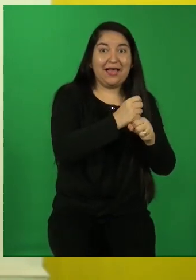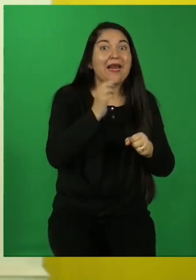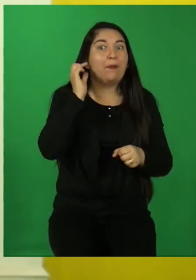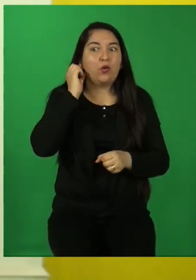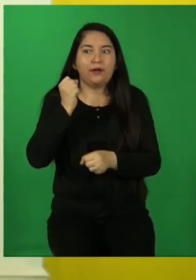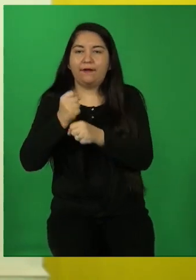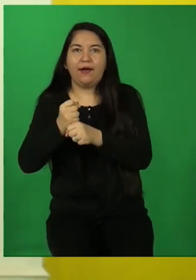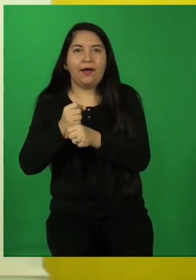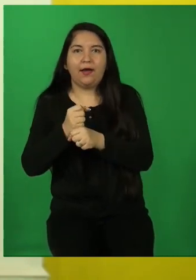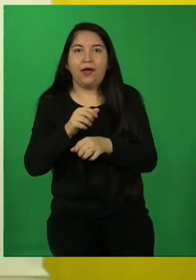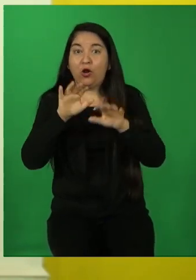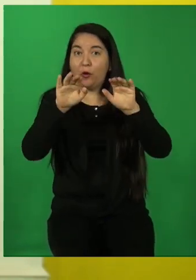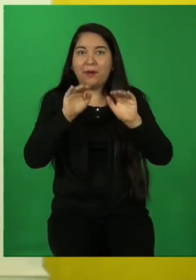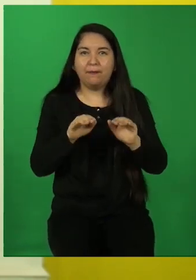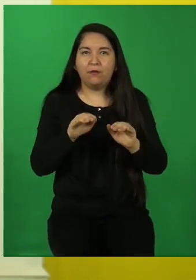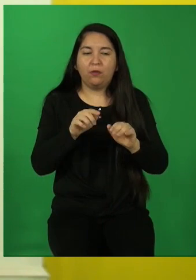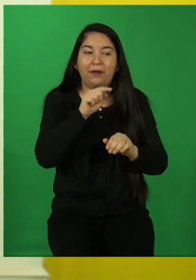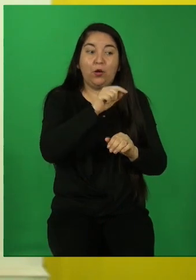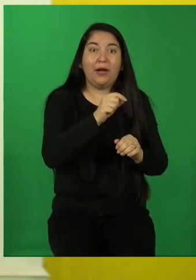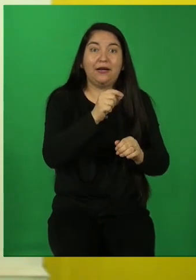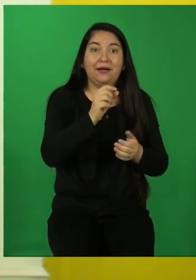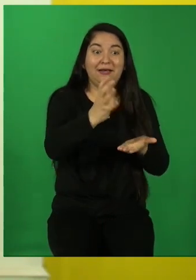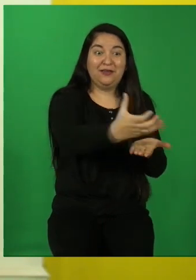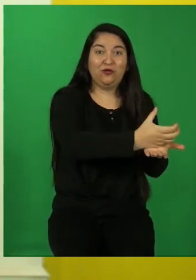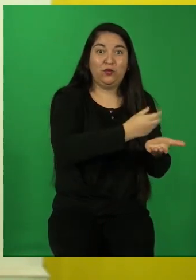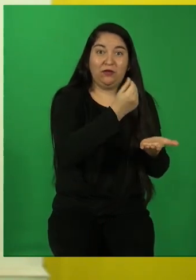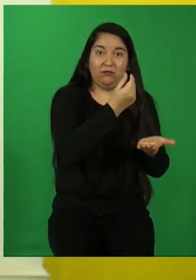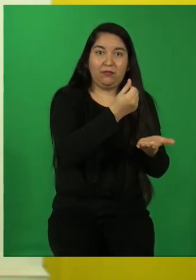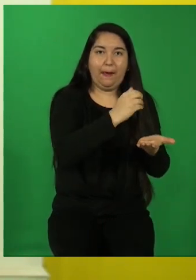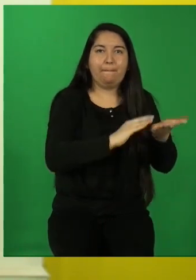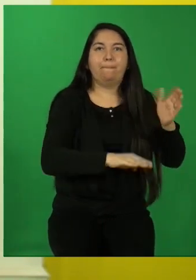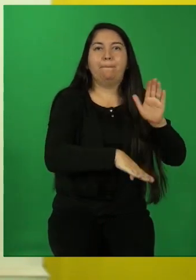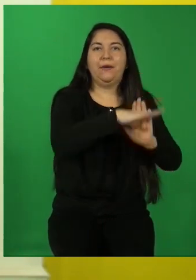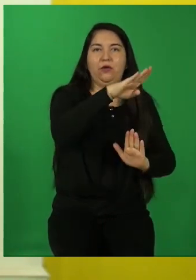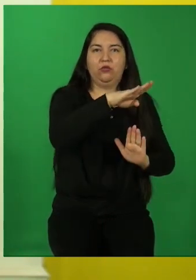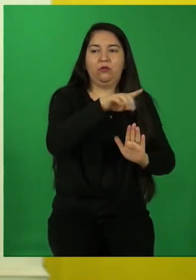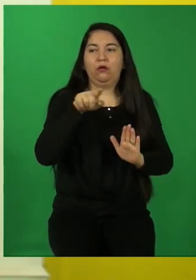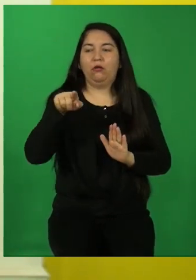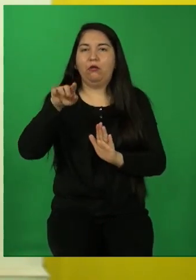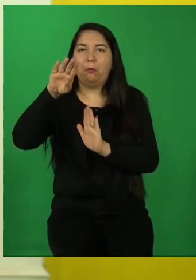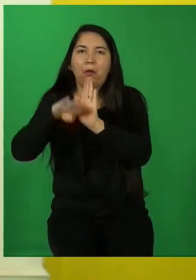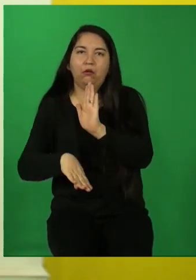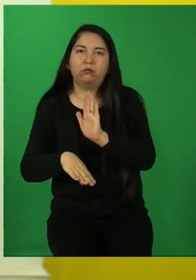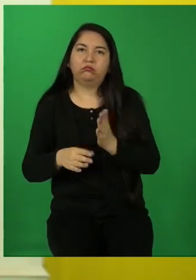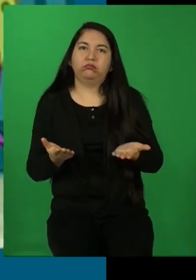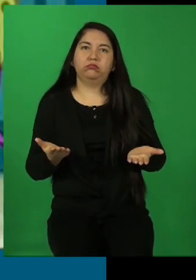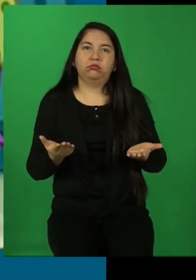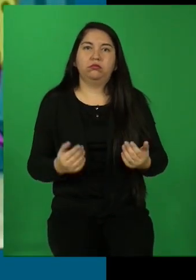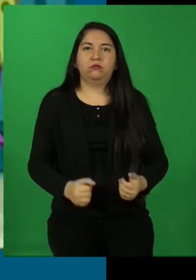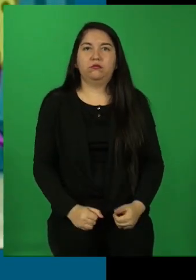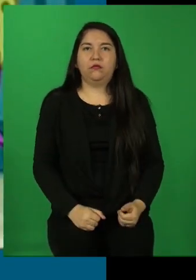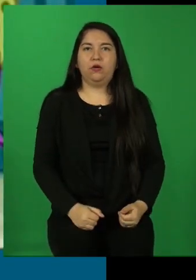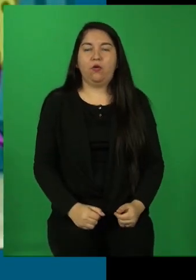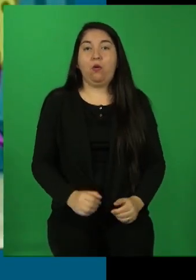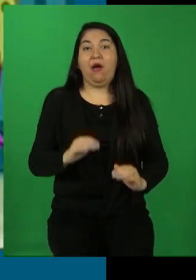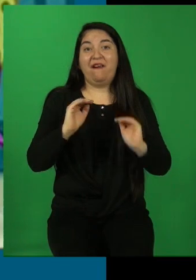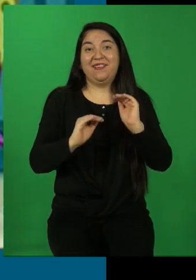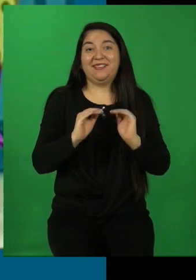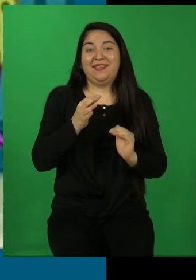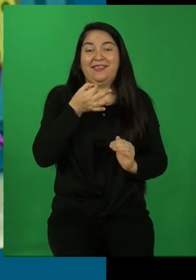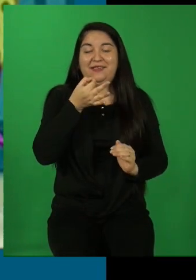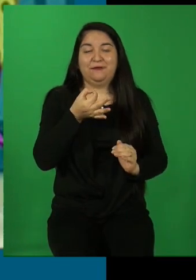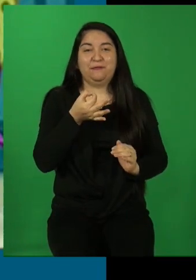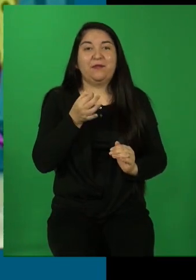mucho más que ella. También está este estereotipo que la mujer siempre tiene que estar en la casa